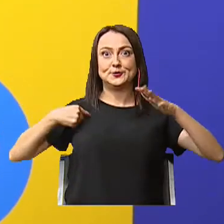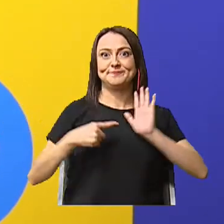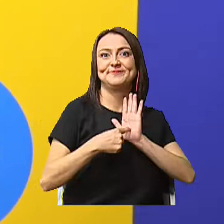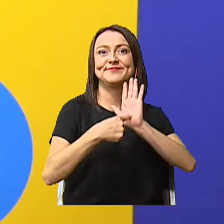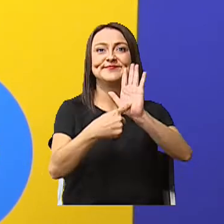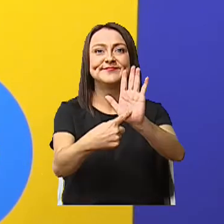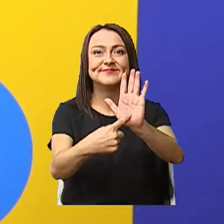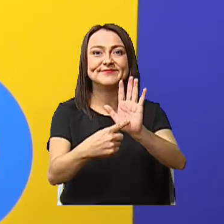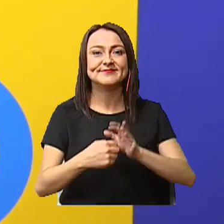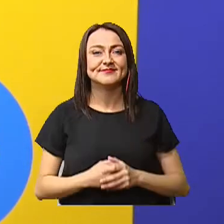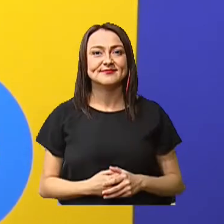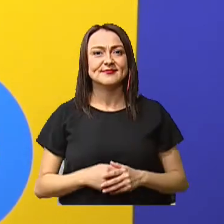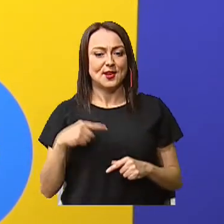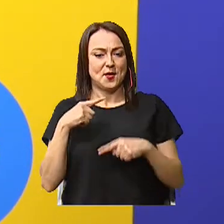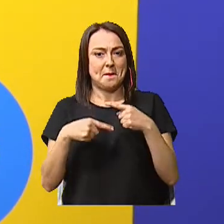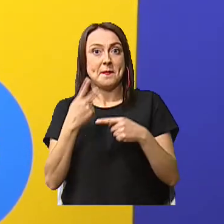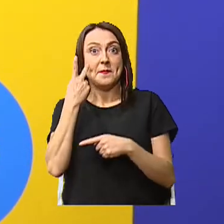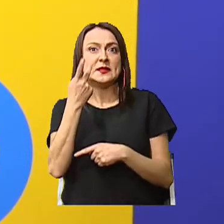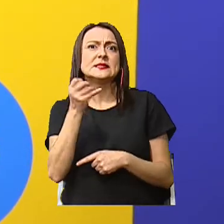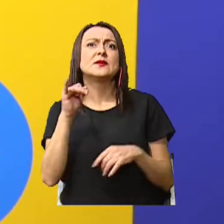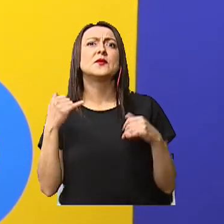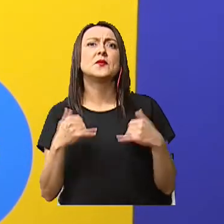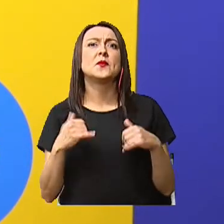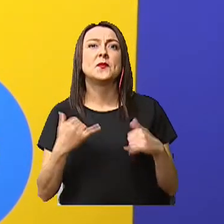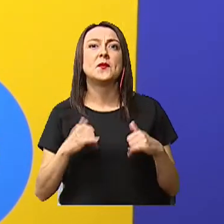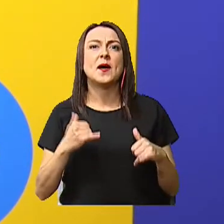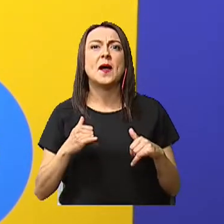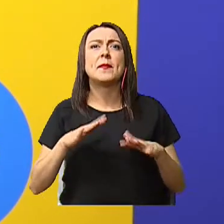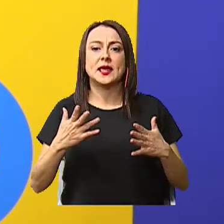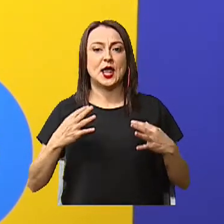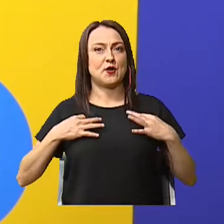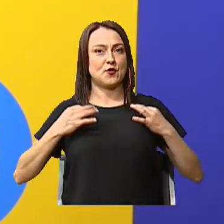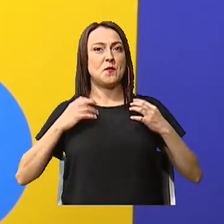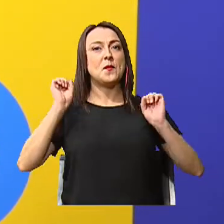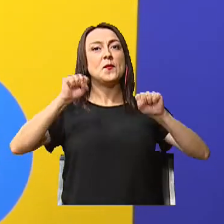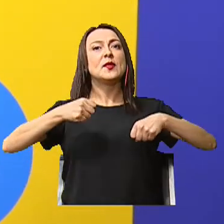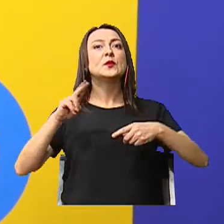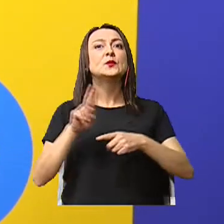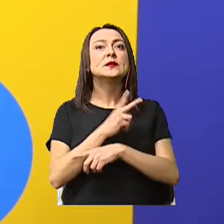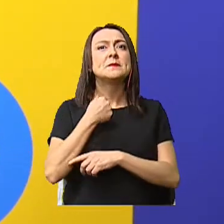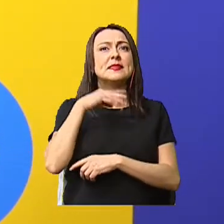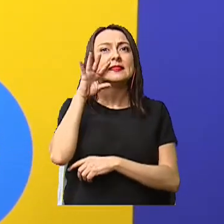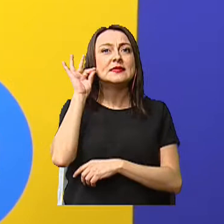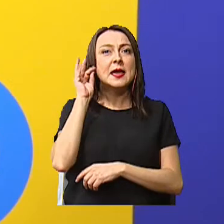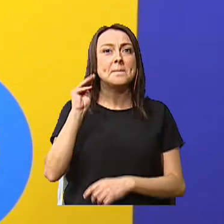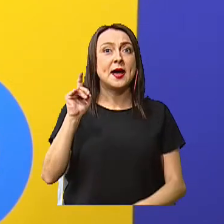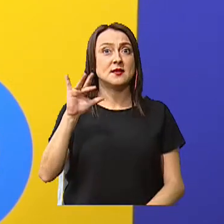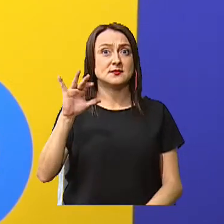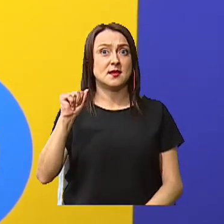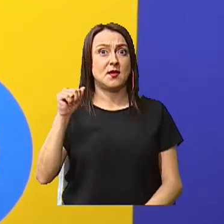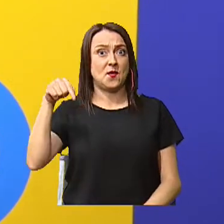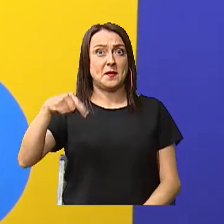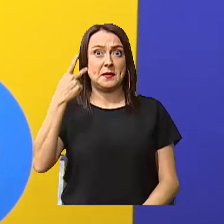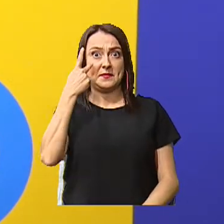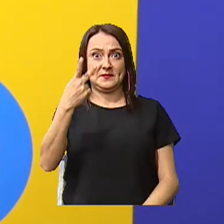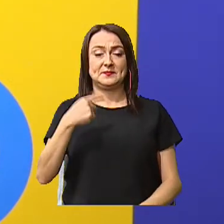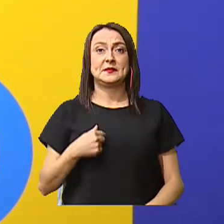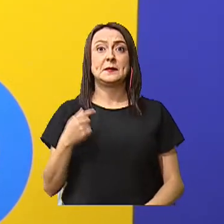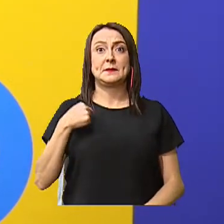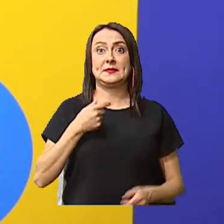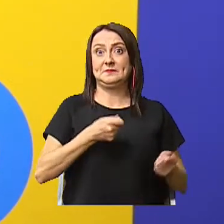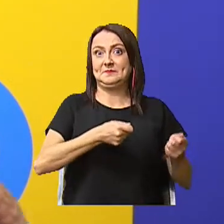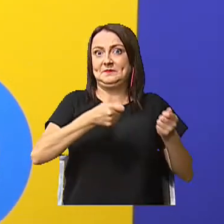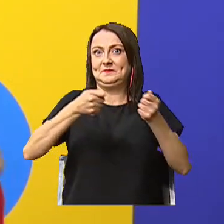presentar? Y vamos a ver si jugamos la dinámica de qué ropa puede utilizar la tía Marcia hoy. Así que vamos. Voy a traer la